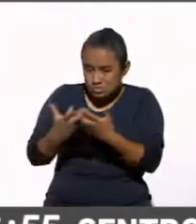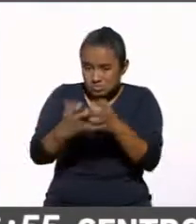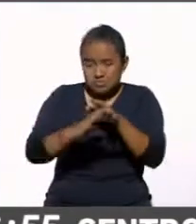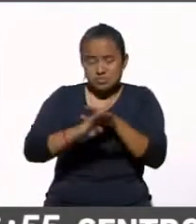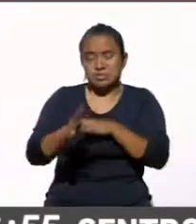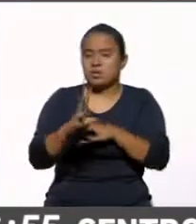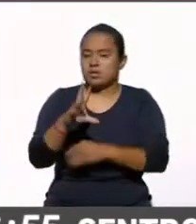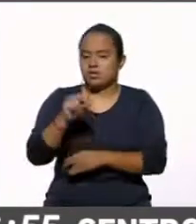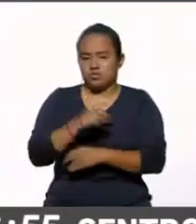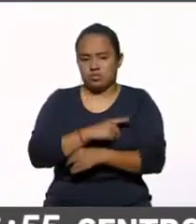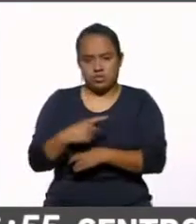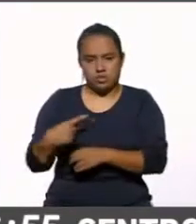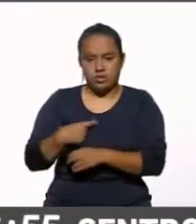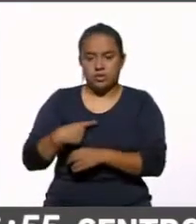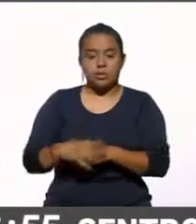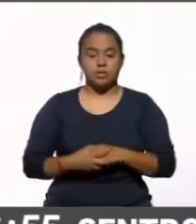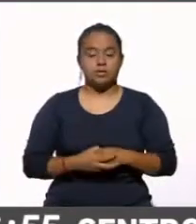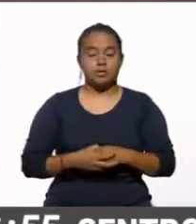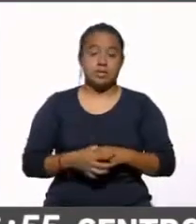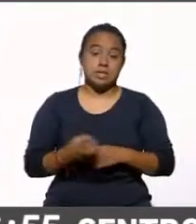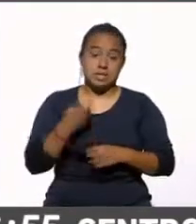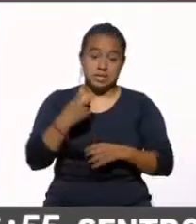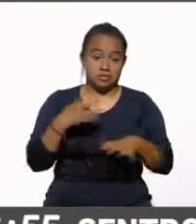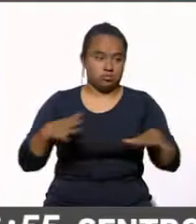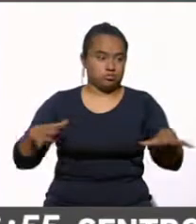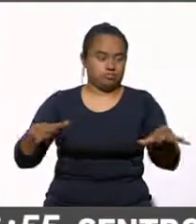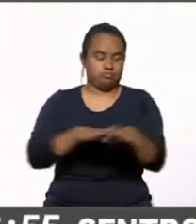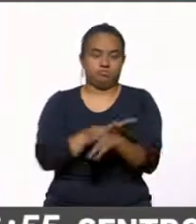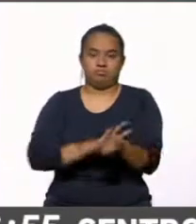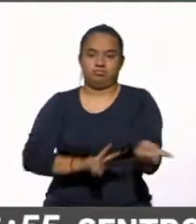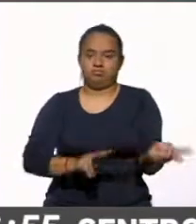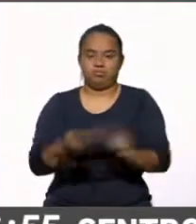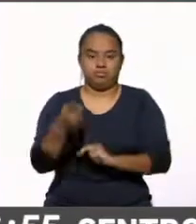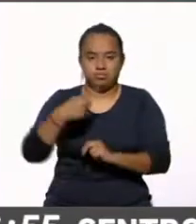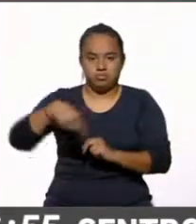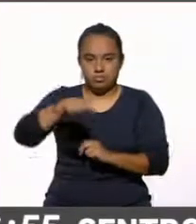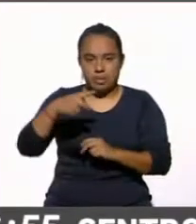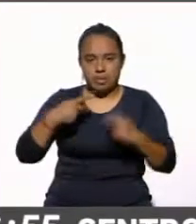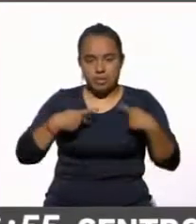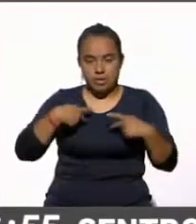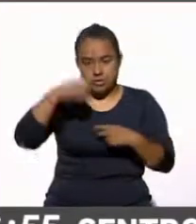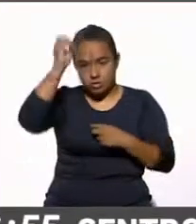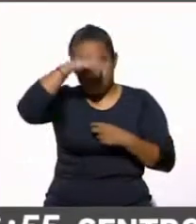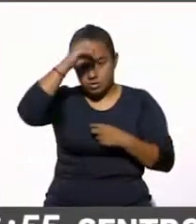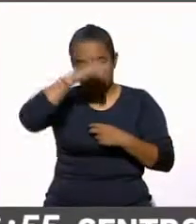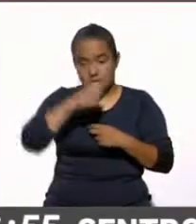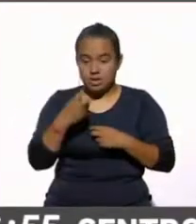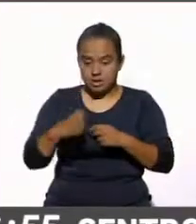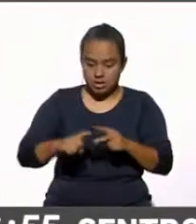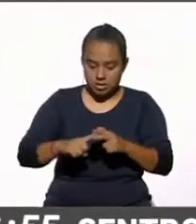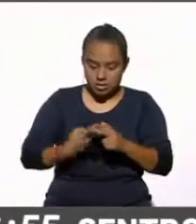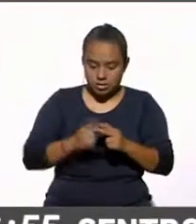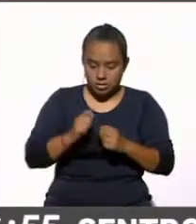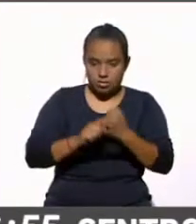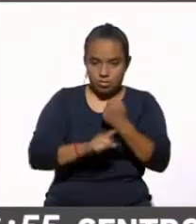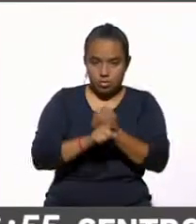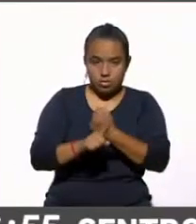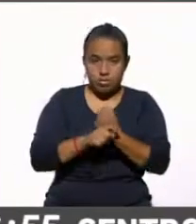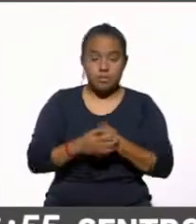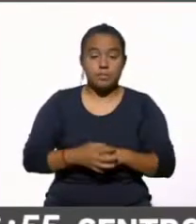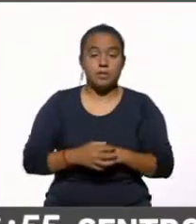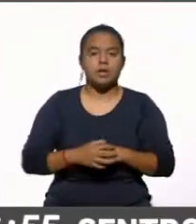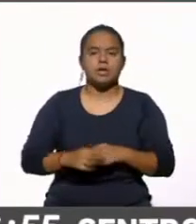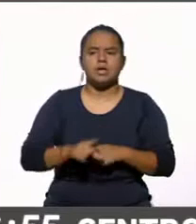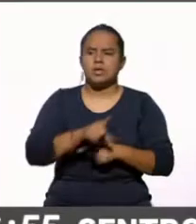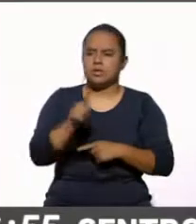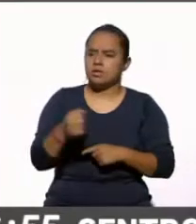permita la entrada al país de los migrantes. Creo que es un cambio muy radical en la opinión a partir de esta crisis. Después